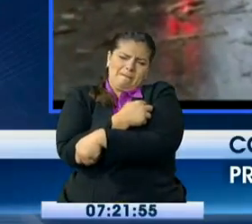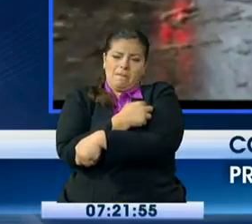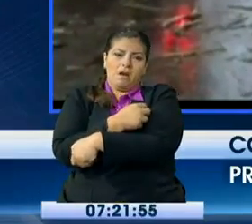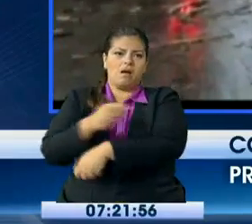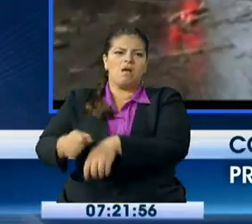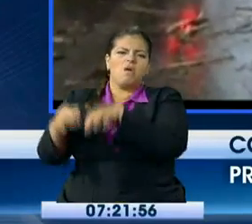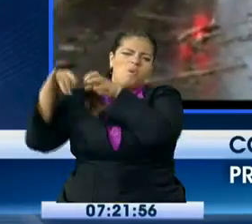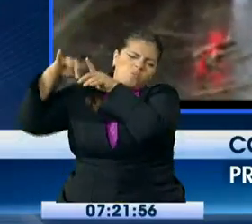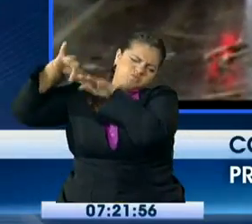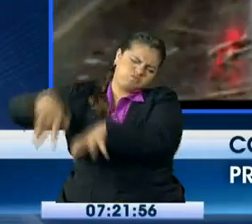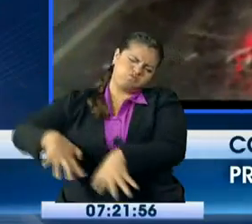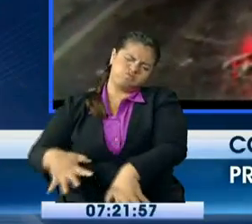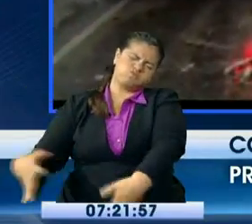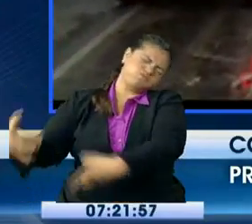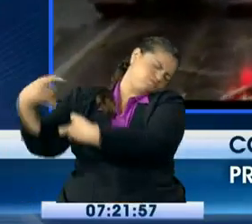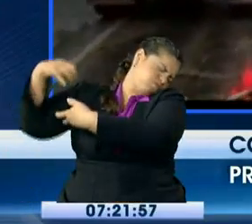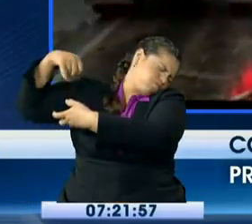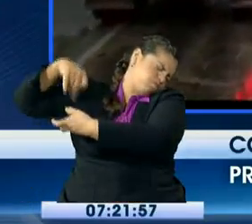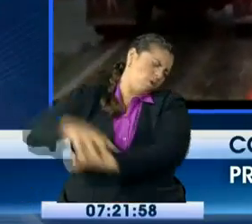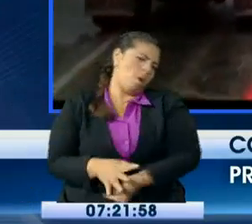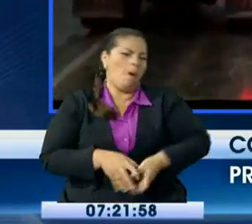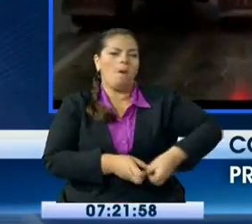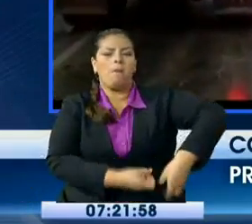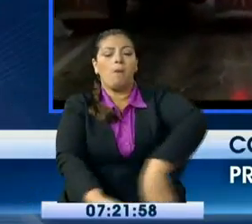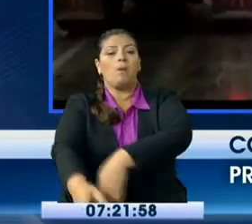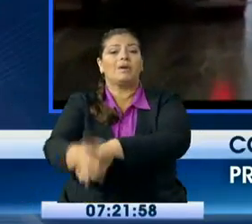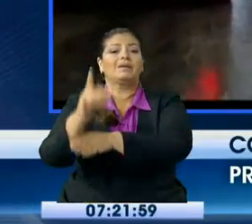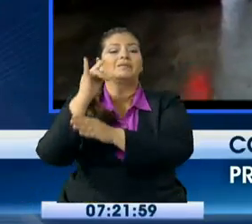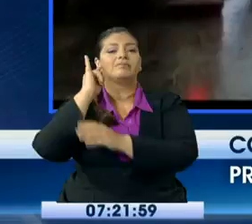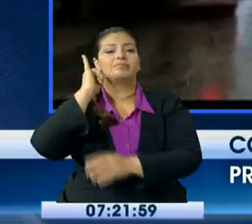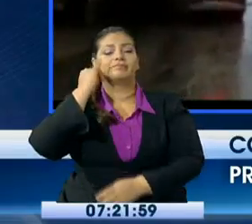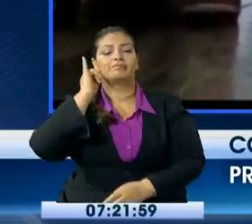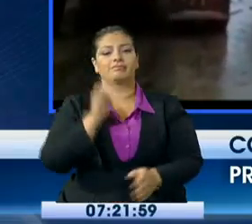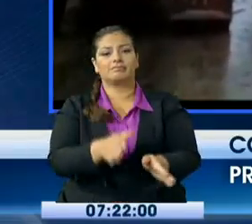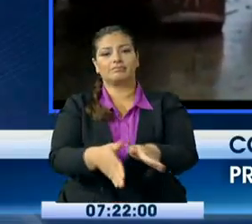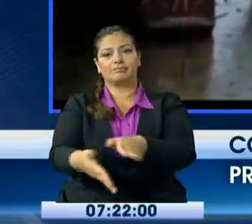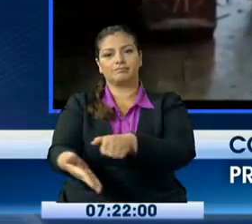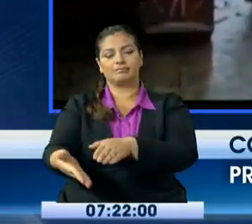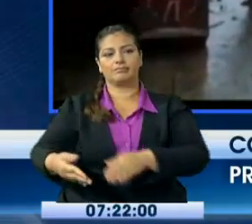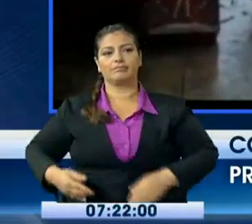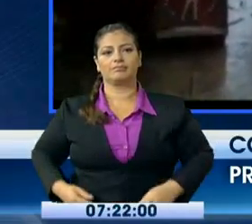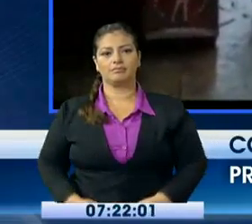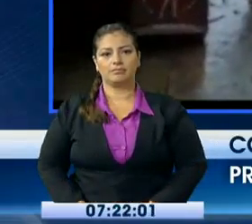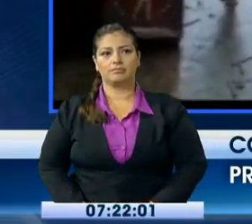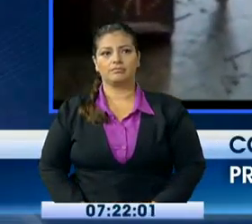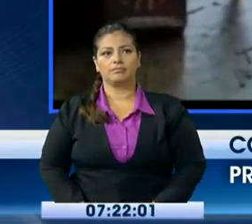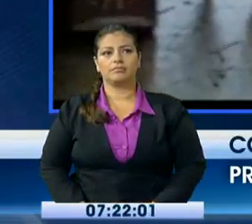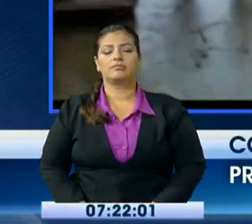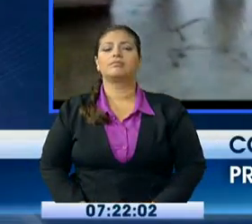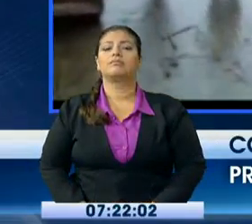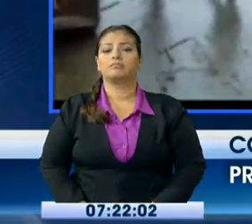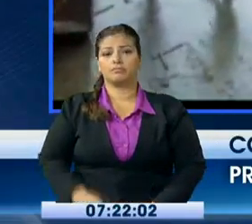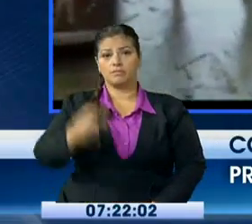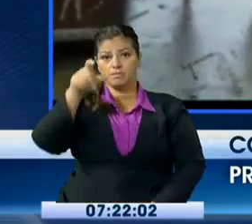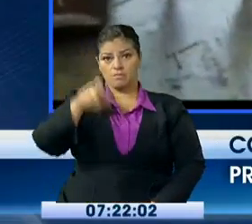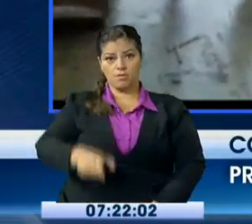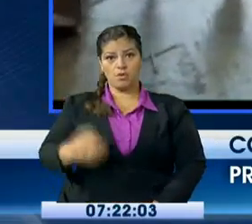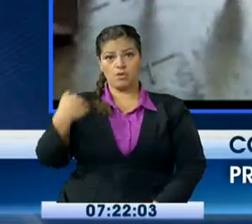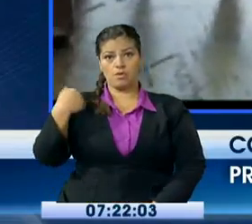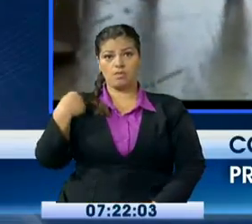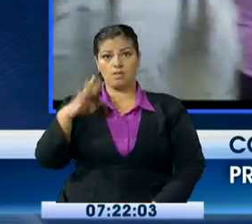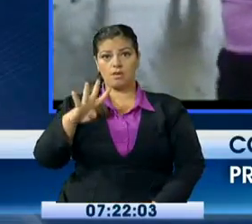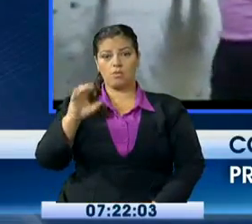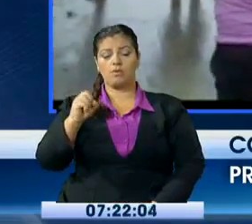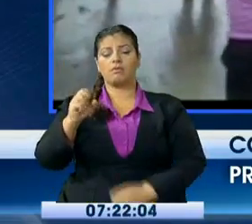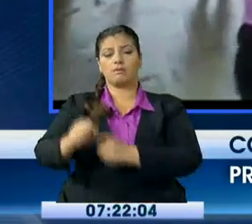ya sin vida. Y también una persona de poco más de 40 años que también falleció